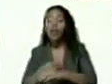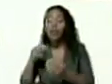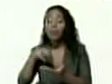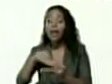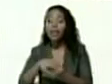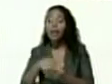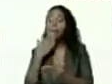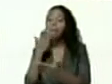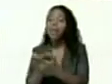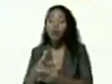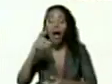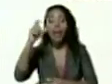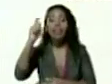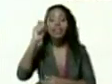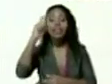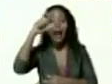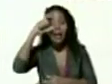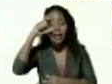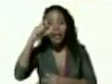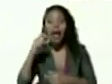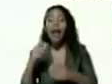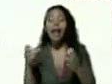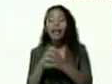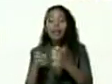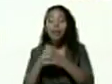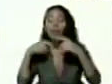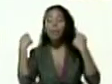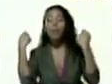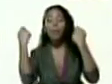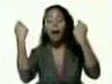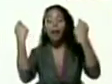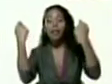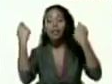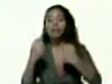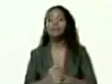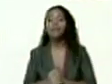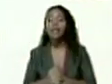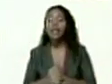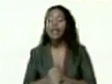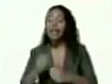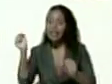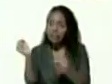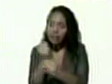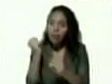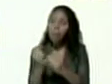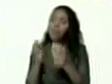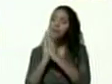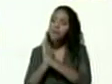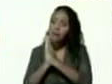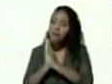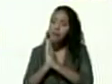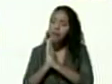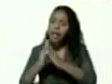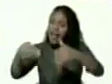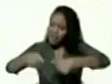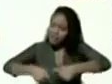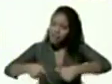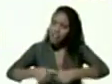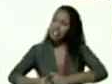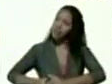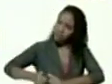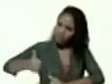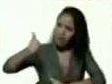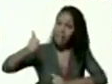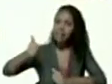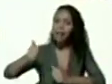del equipo de propaganda que se esmeren por favor compañero le pido que se esmeren en preparar